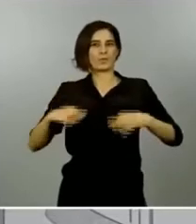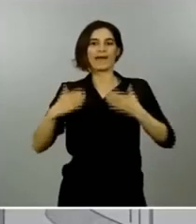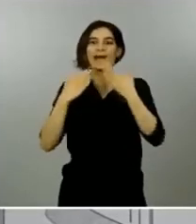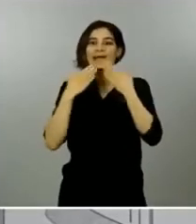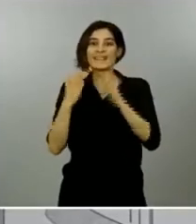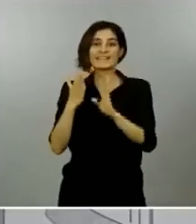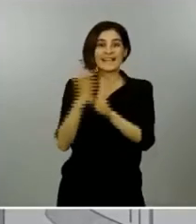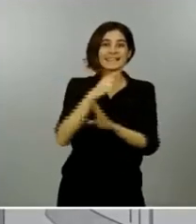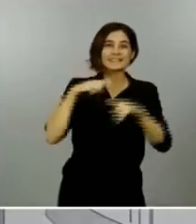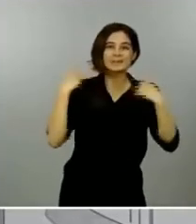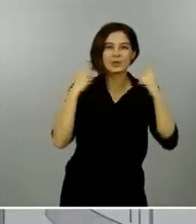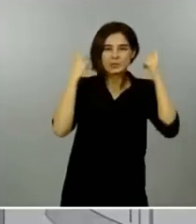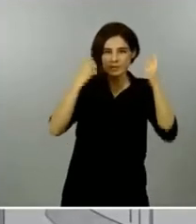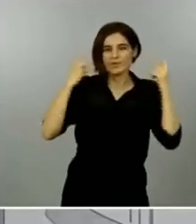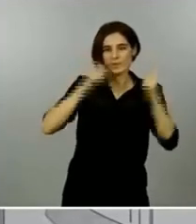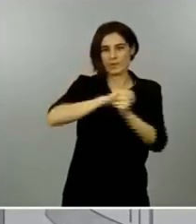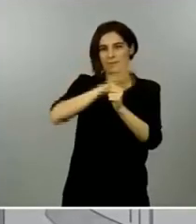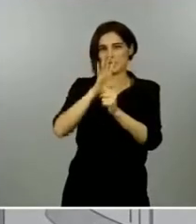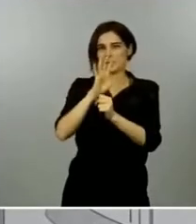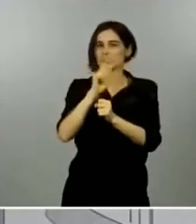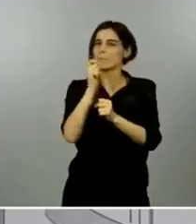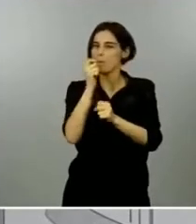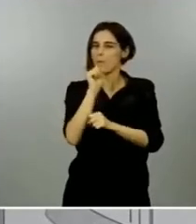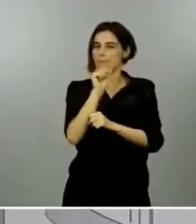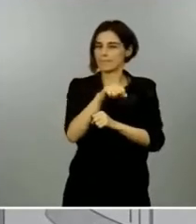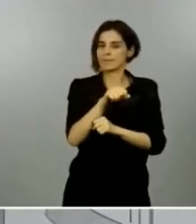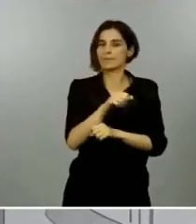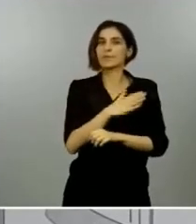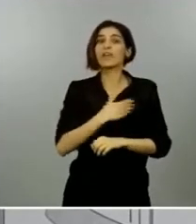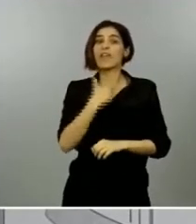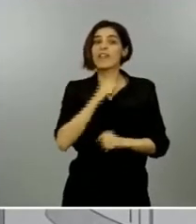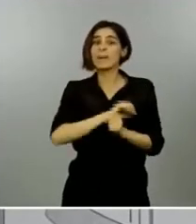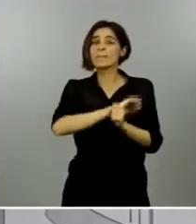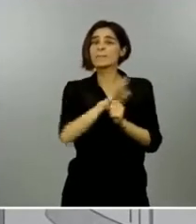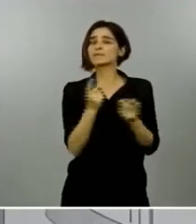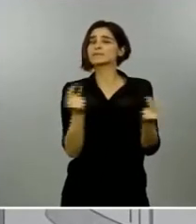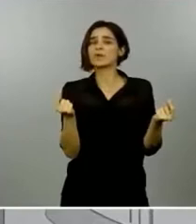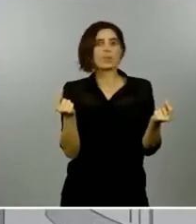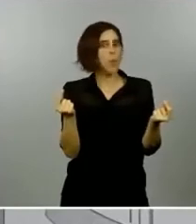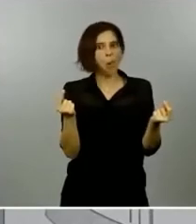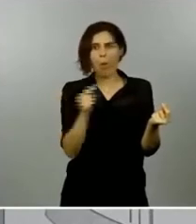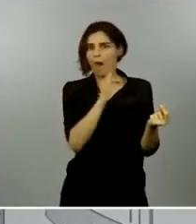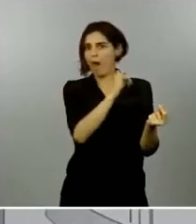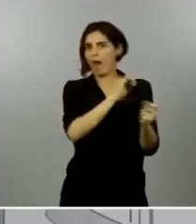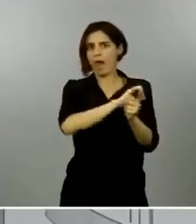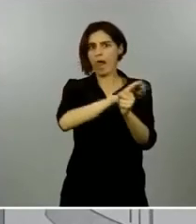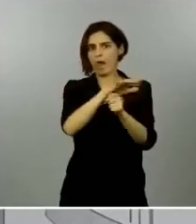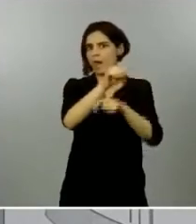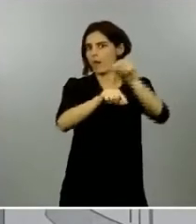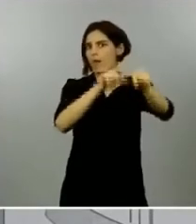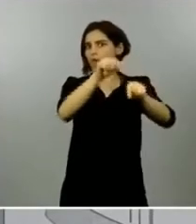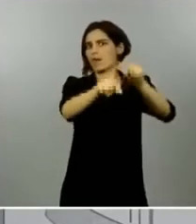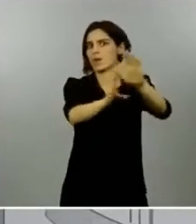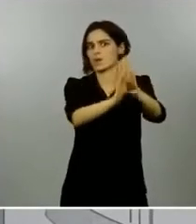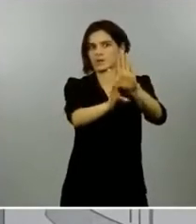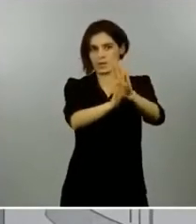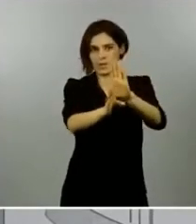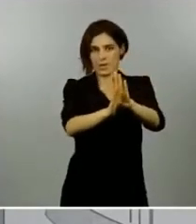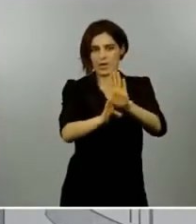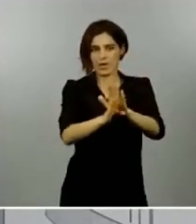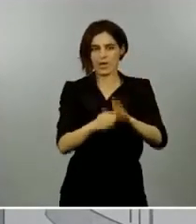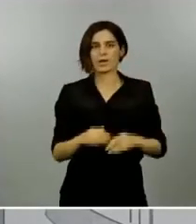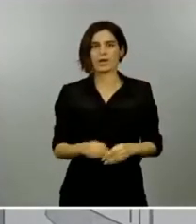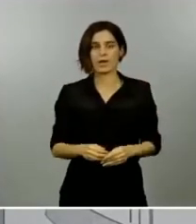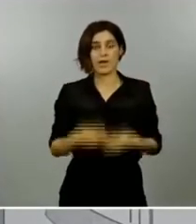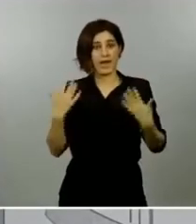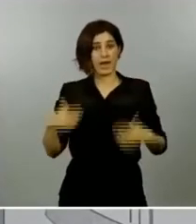gustaría volver a recordarlo, a subrayarlo, el virus no ha desaparecido, sigue ahí, al acecho. En la desescalada prosigue la lucha contra la